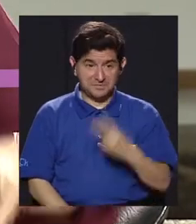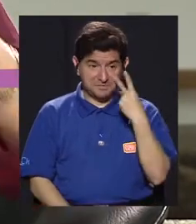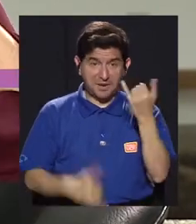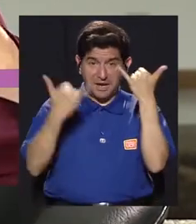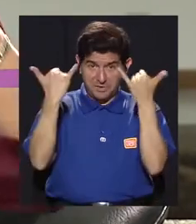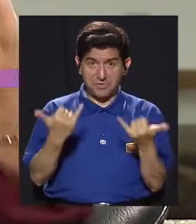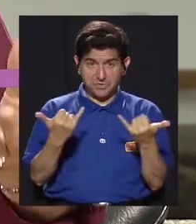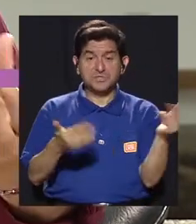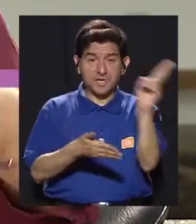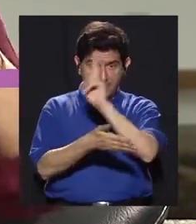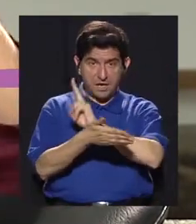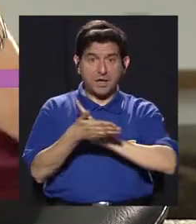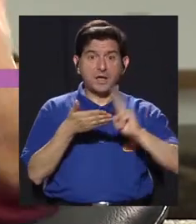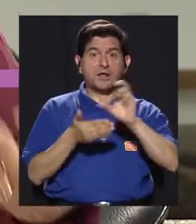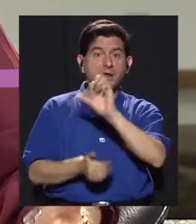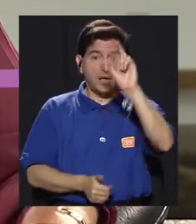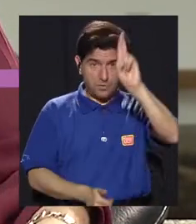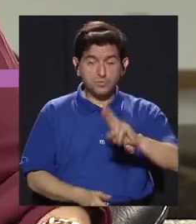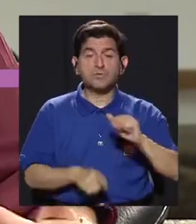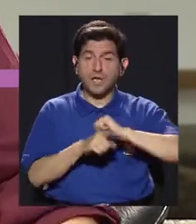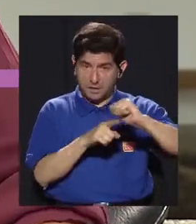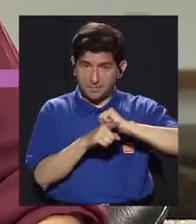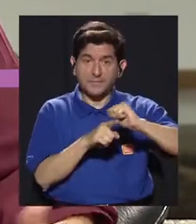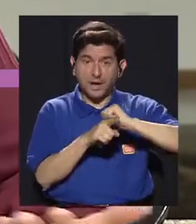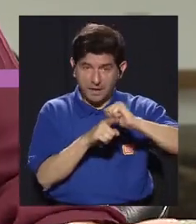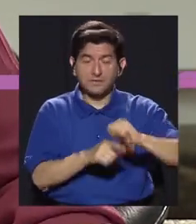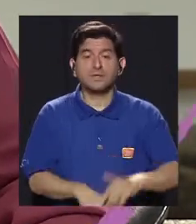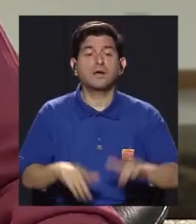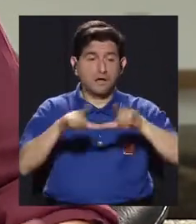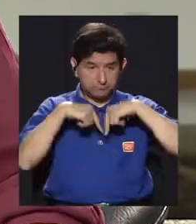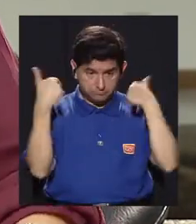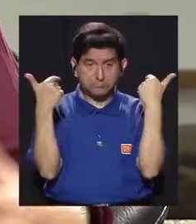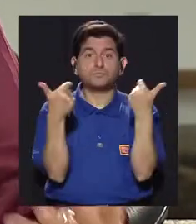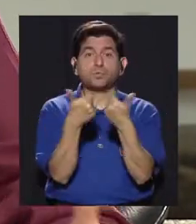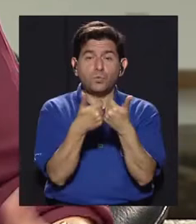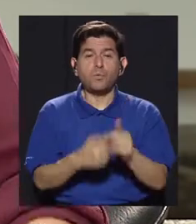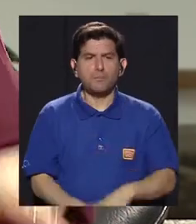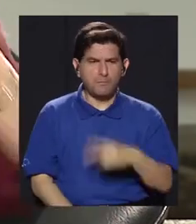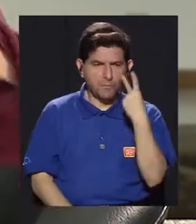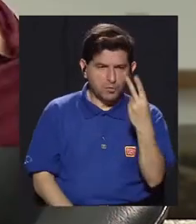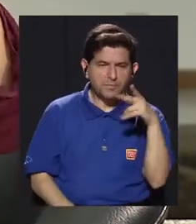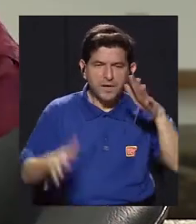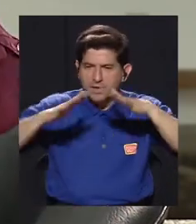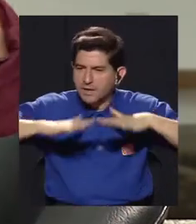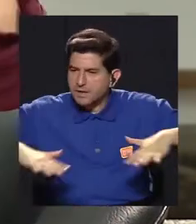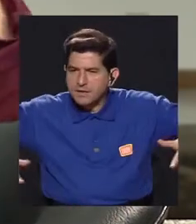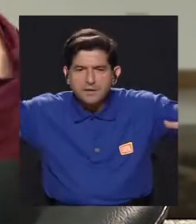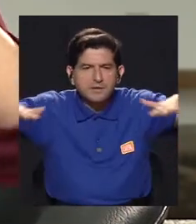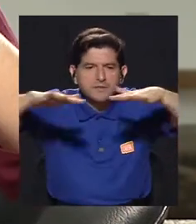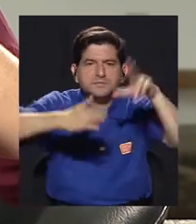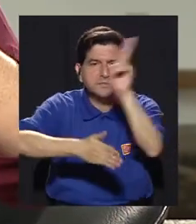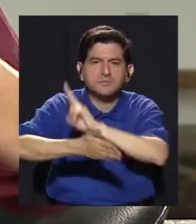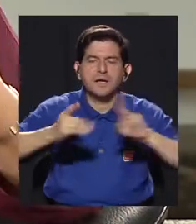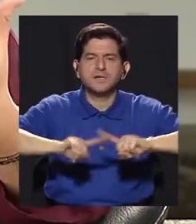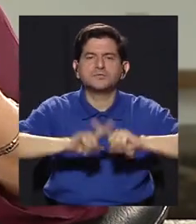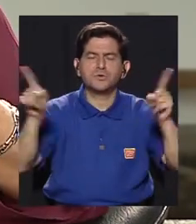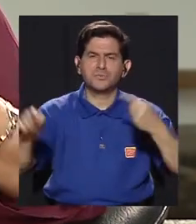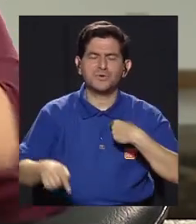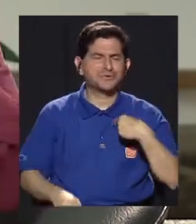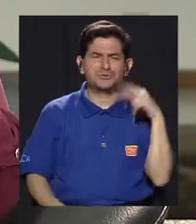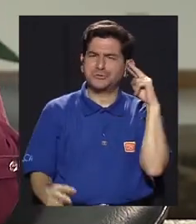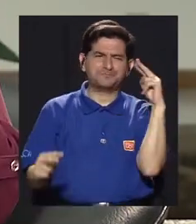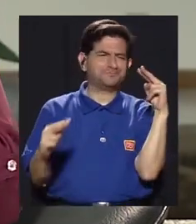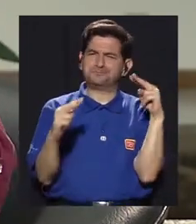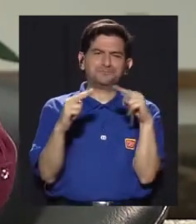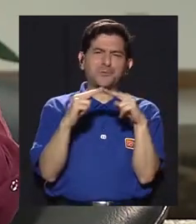porque lo hemos visto, incluso aquí en la Universidad de Costa Rica se practica, hay grupos, ¿verdad?, que los hemos visto en el campus, pero